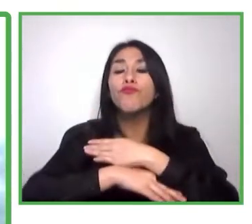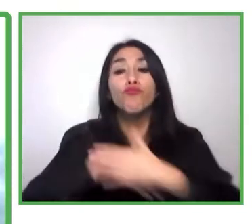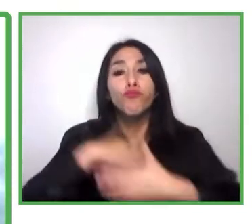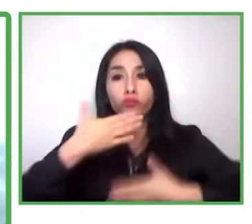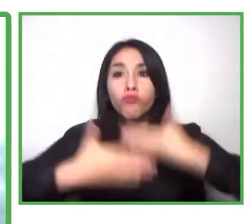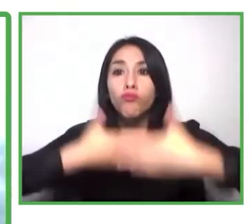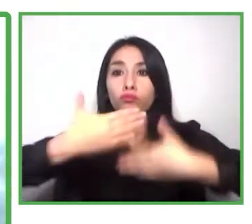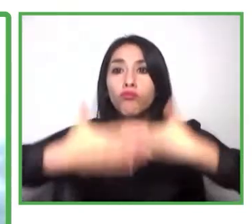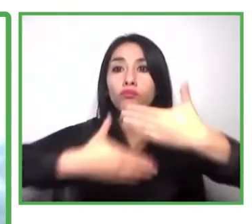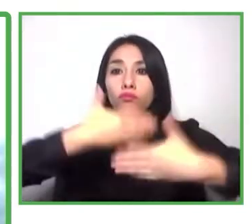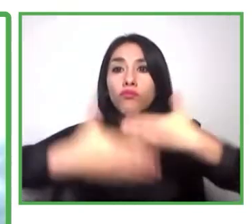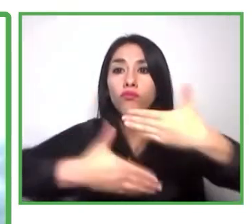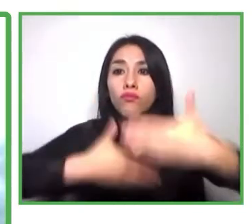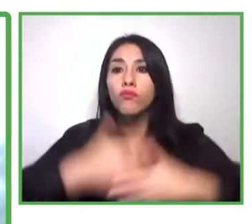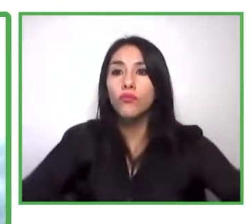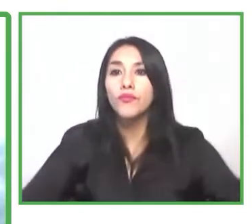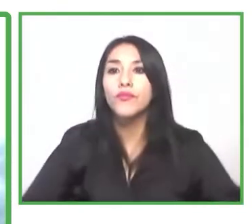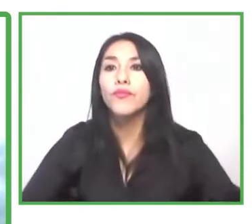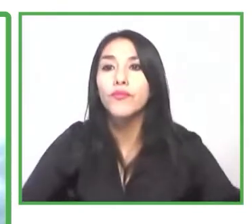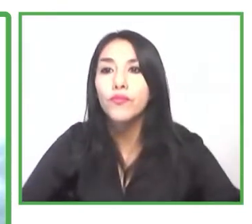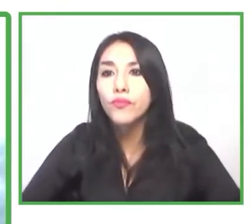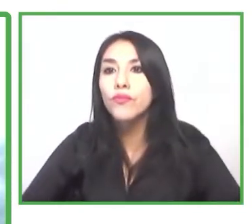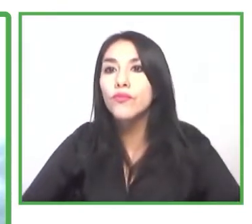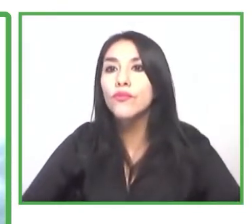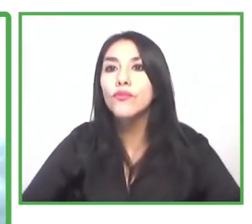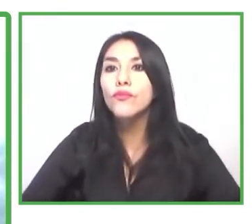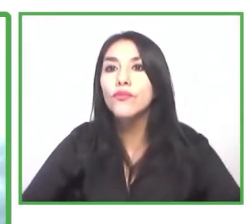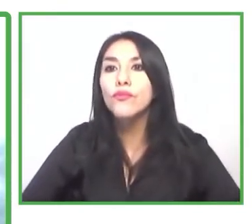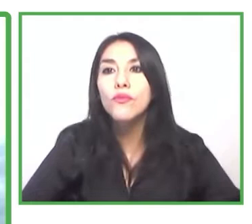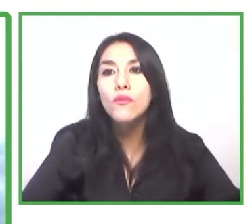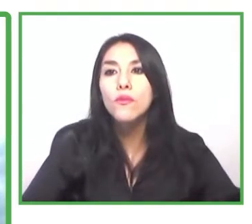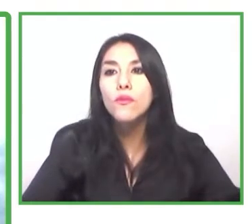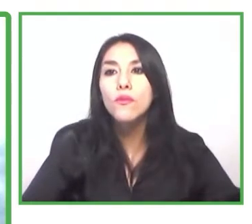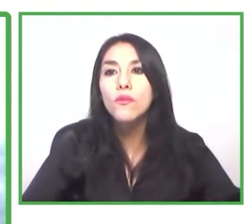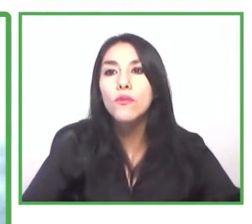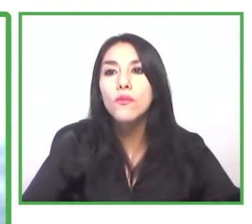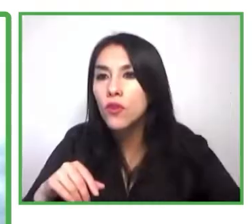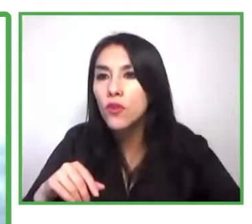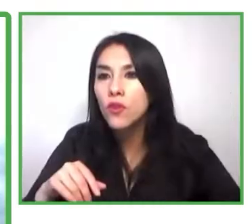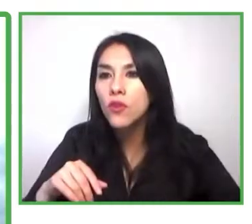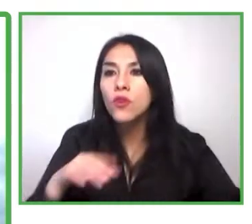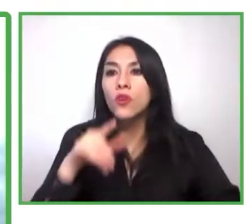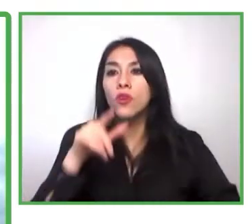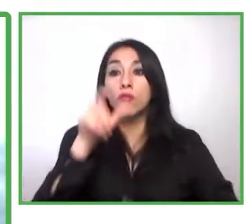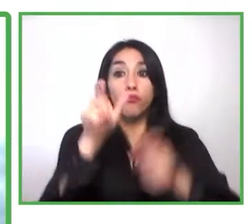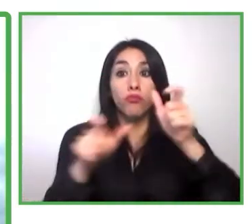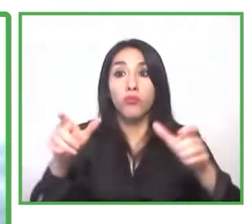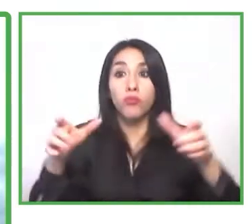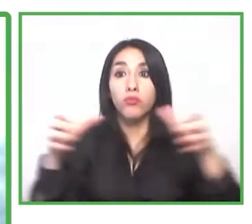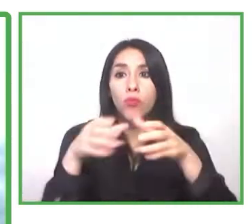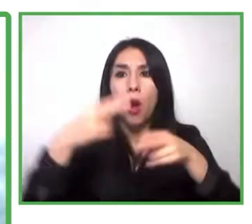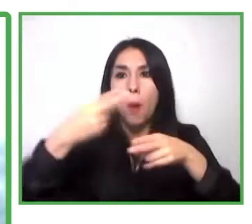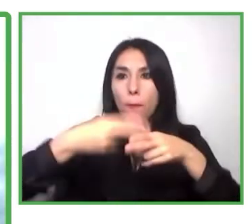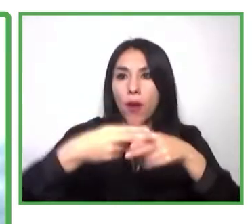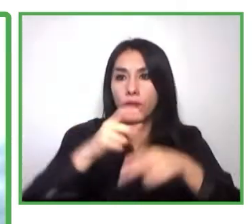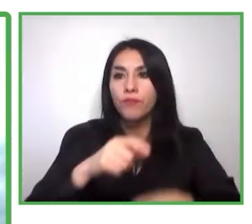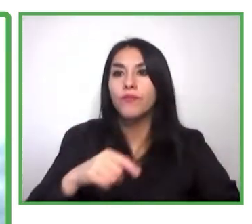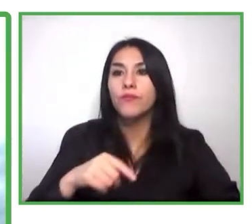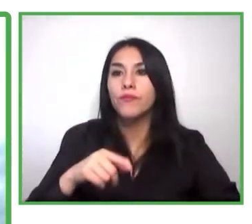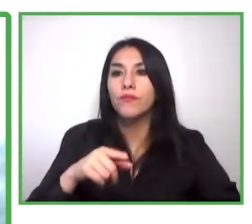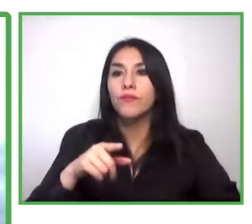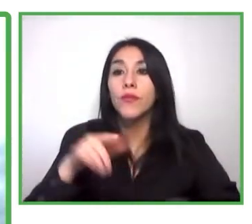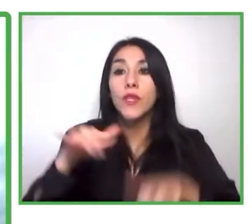empleo, plataformas de búsqueda de empleo en línea, dentro del contexto de la conferencia Ciro Project para Latinoamérica 2021,